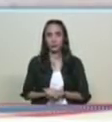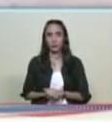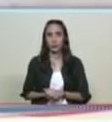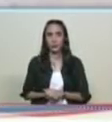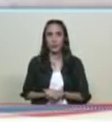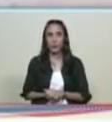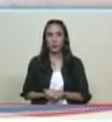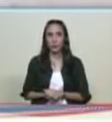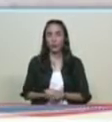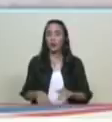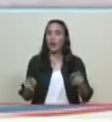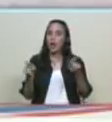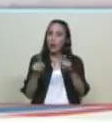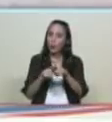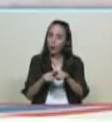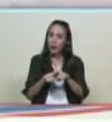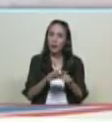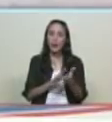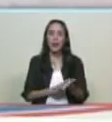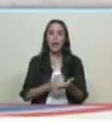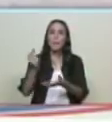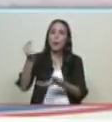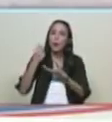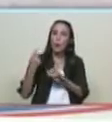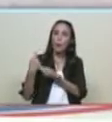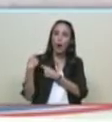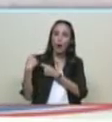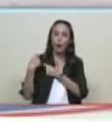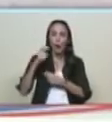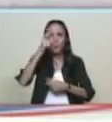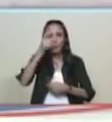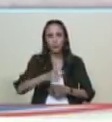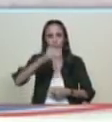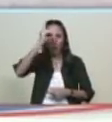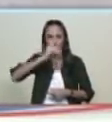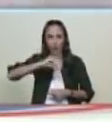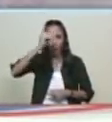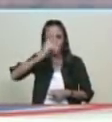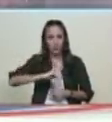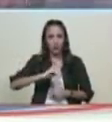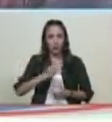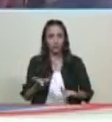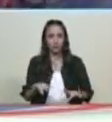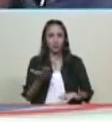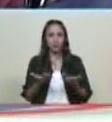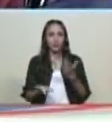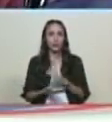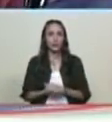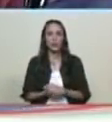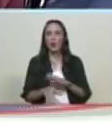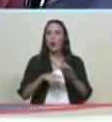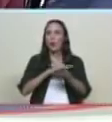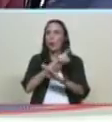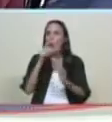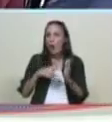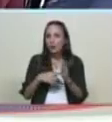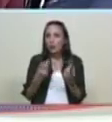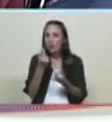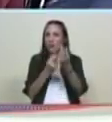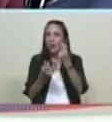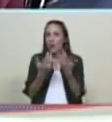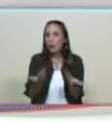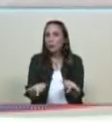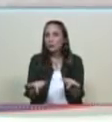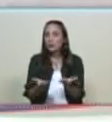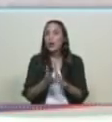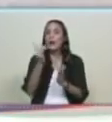igualmente el bono José Gregorio Hernández para las personas con alguna discapacidad ahí